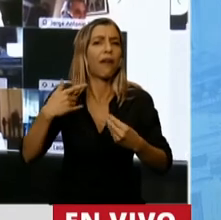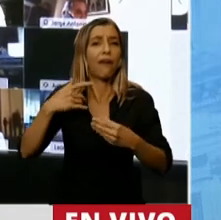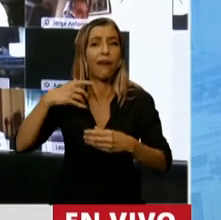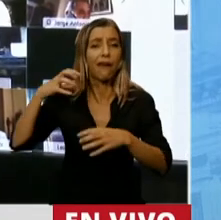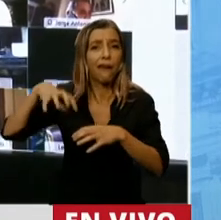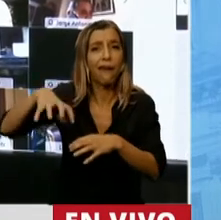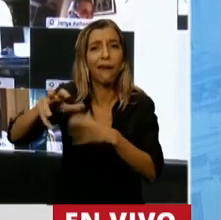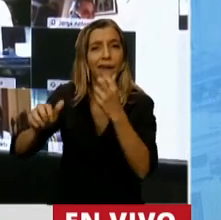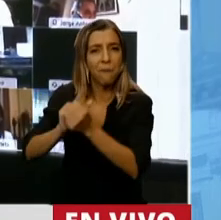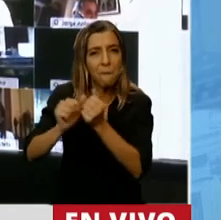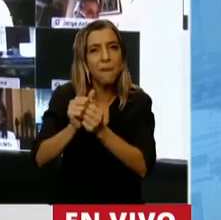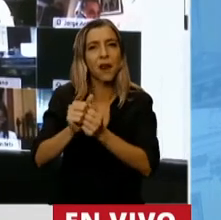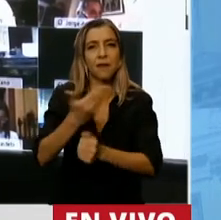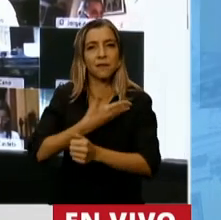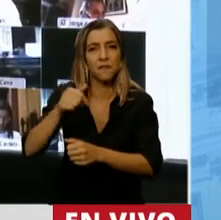populares.